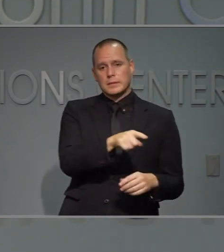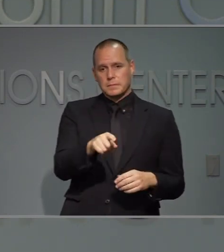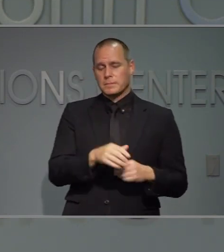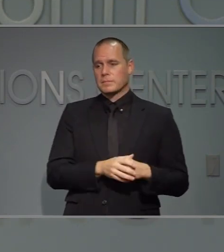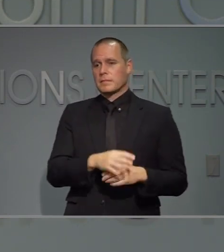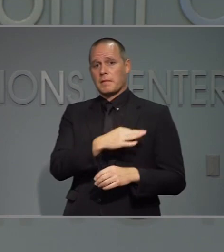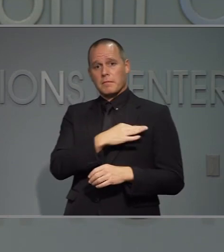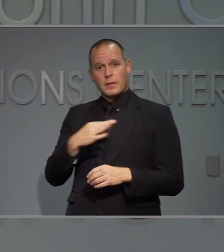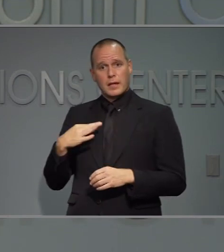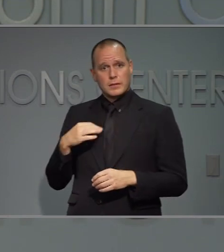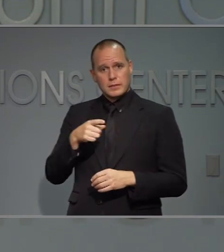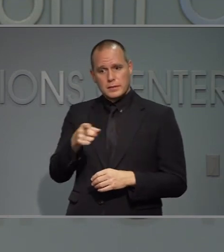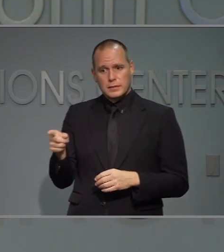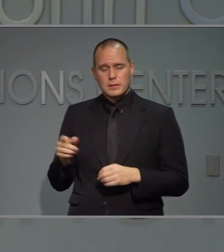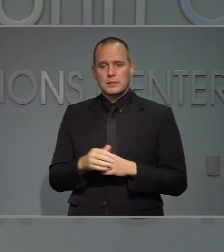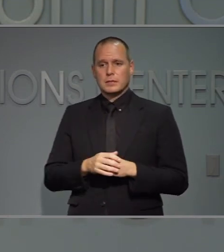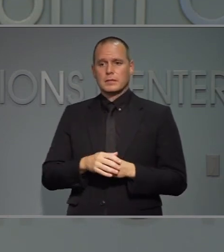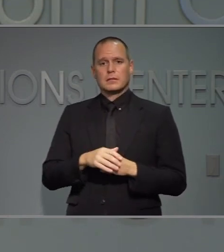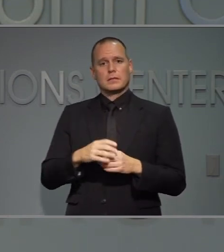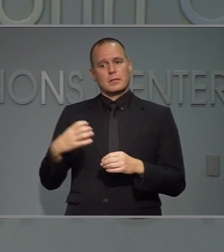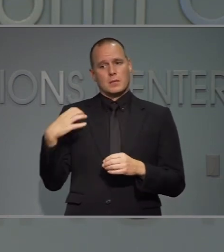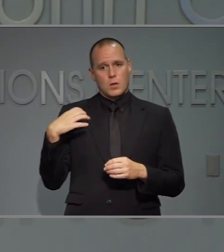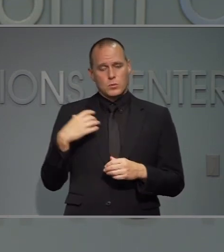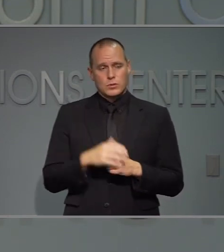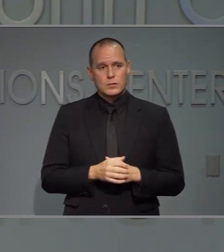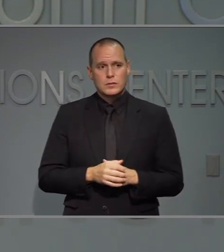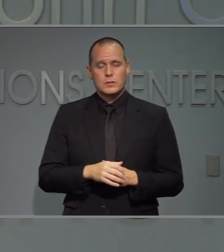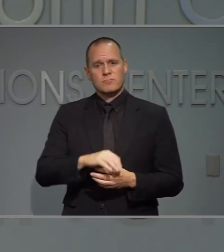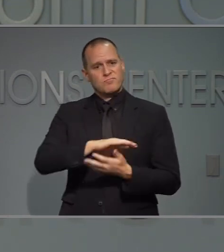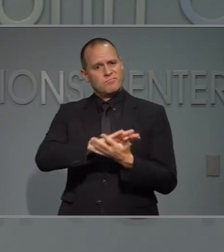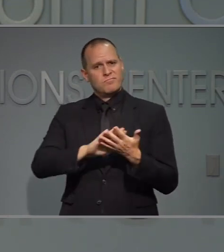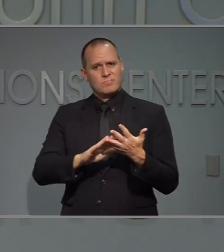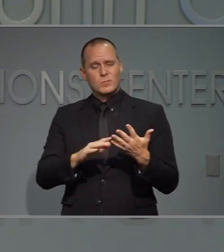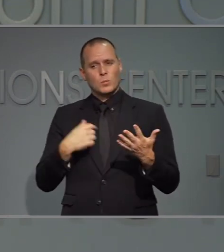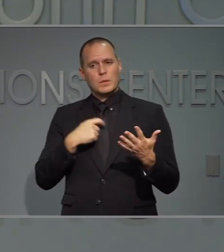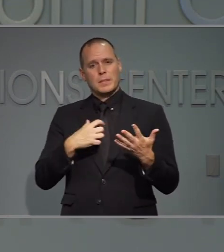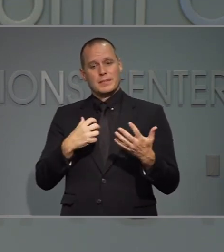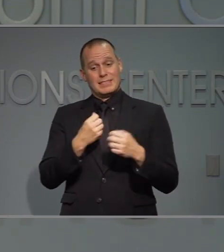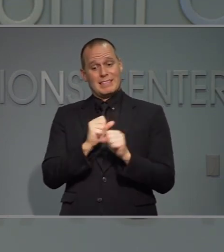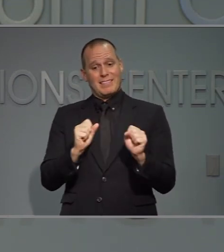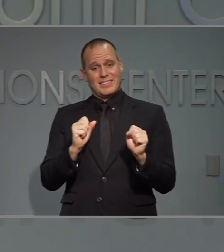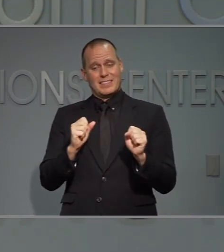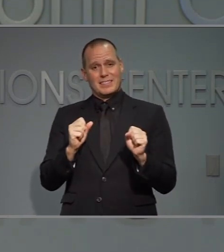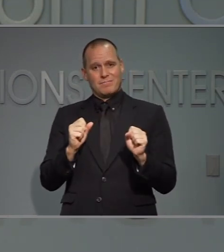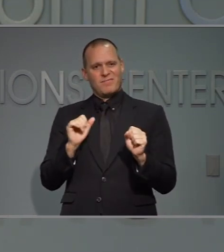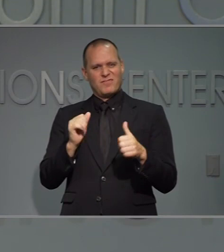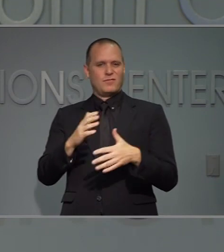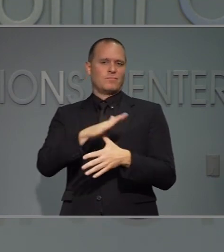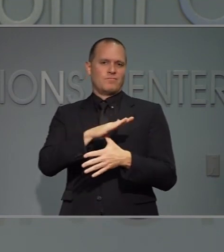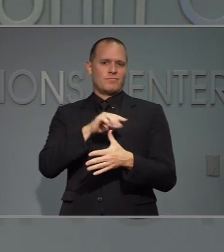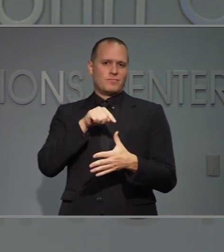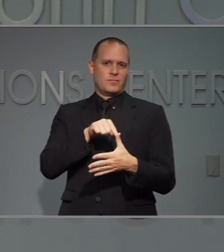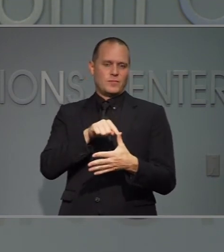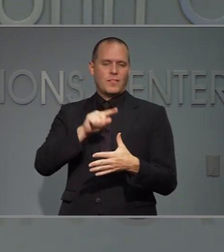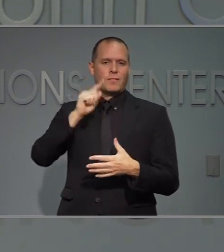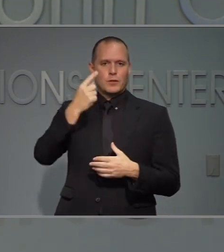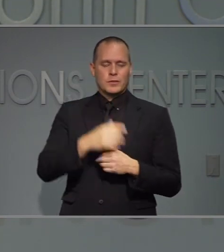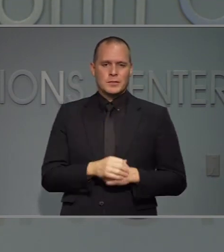su salud y seguridad también la facultad todos los coaches y primero que nada esto es lo que debemos tener en mente.